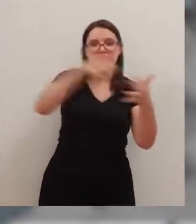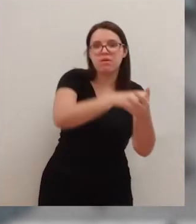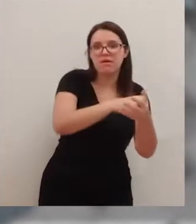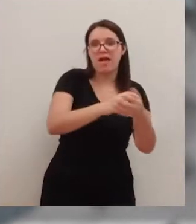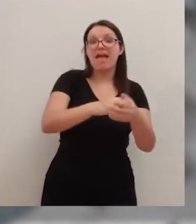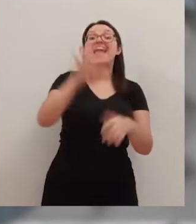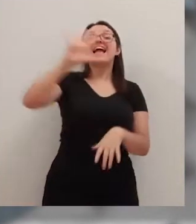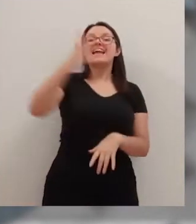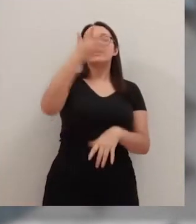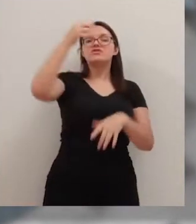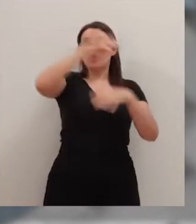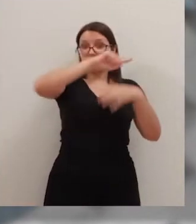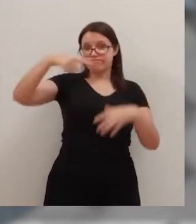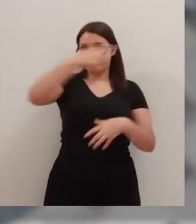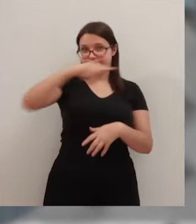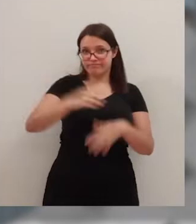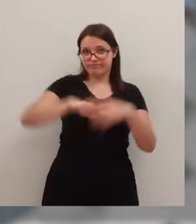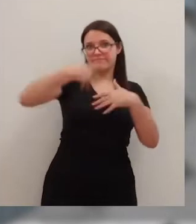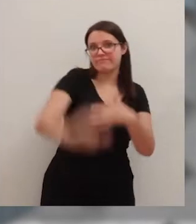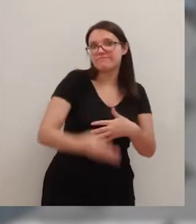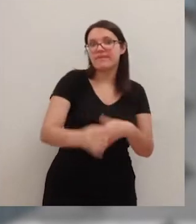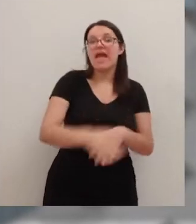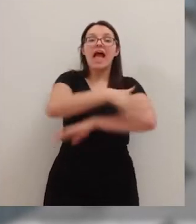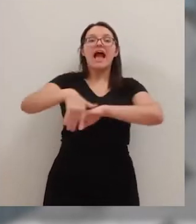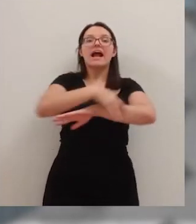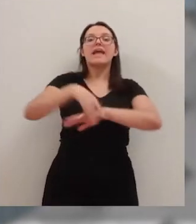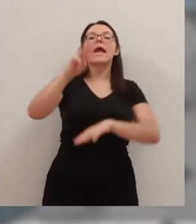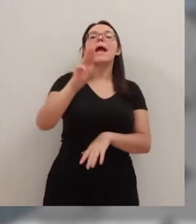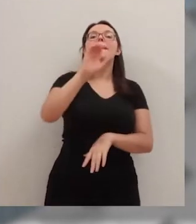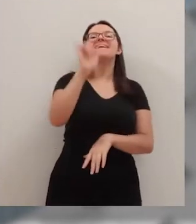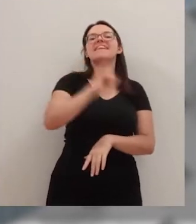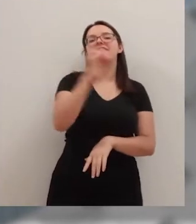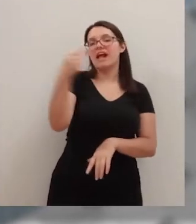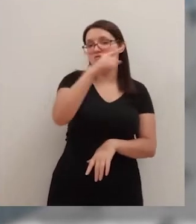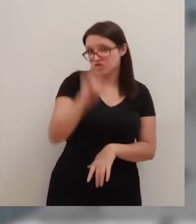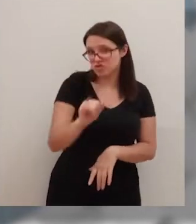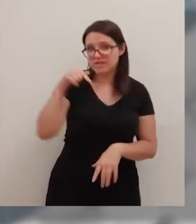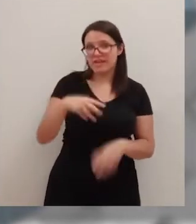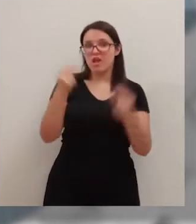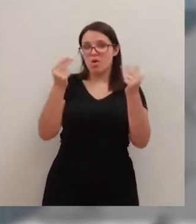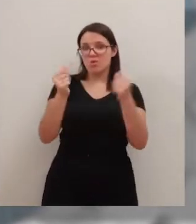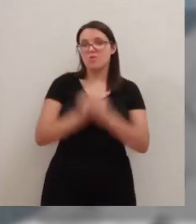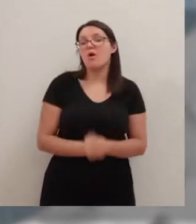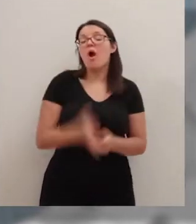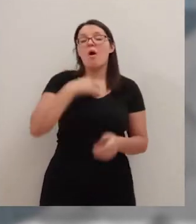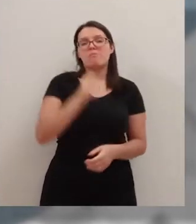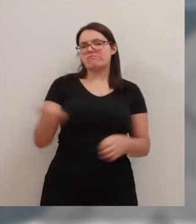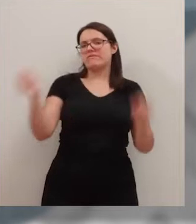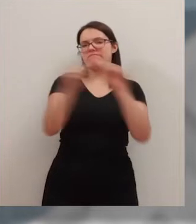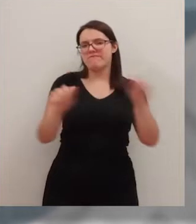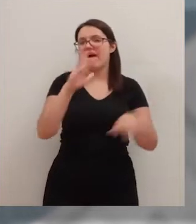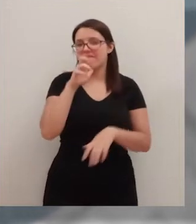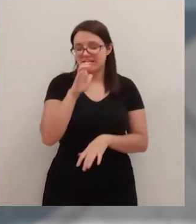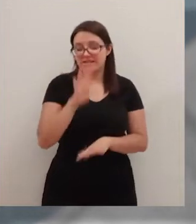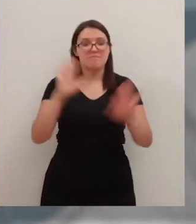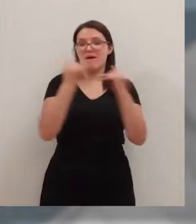...y caer desde un quinto piso de este edificio de la calle. El 2 de Logroño podía haber sido una tragedia mayúscula,